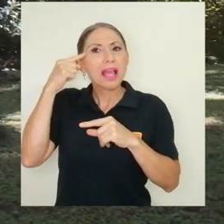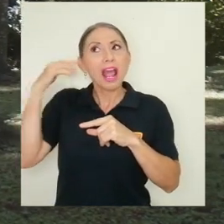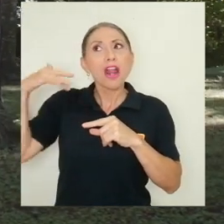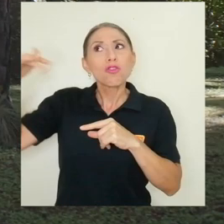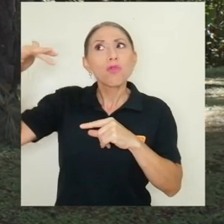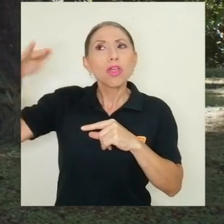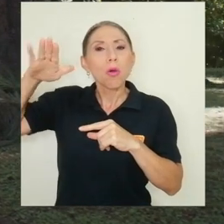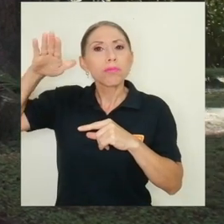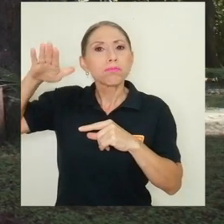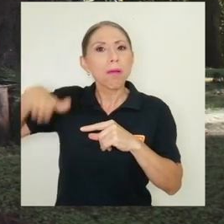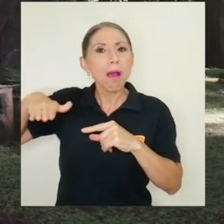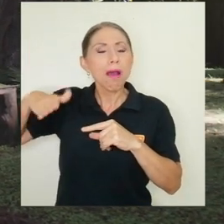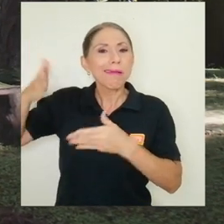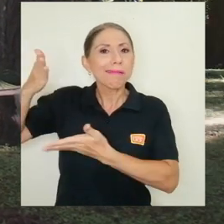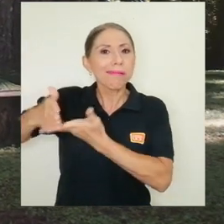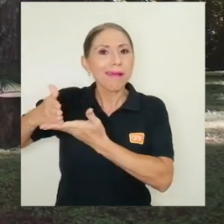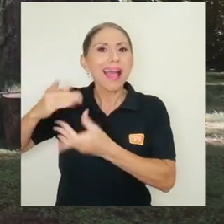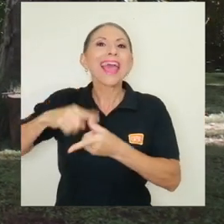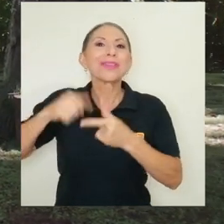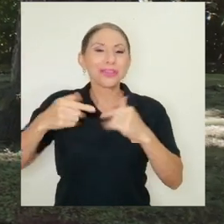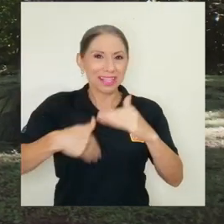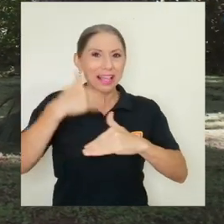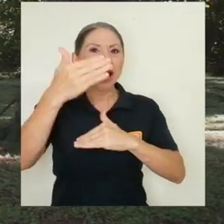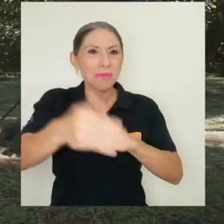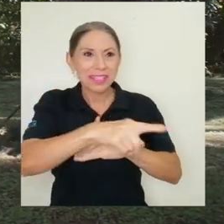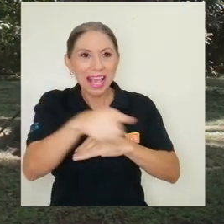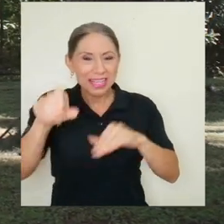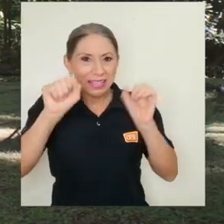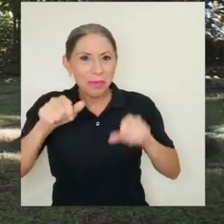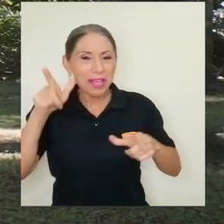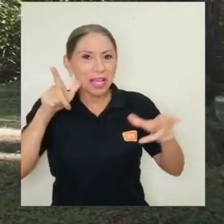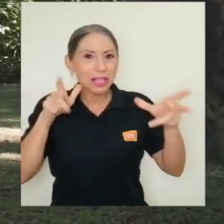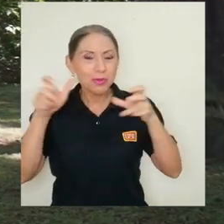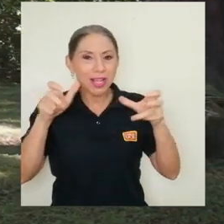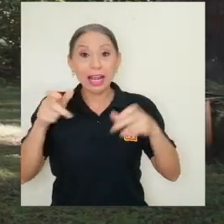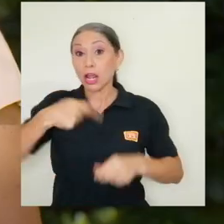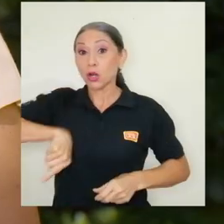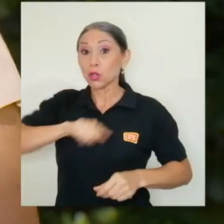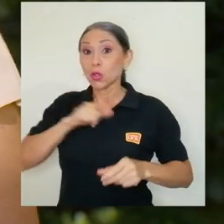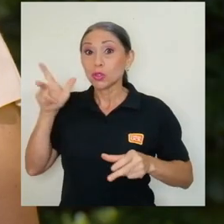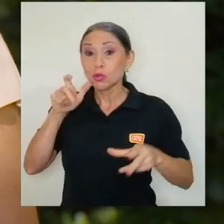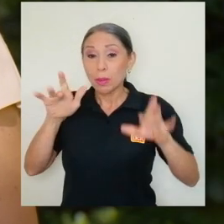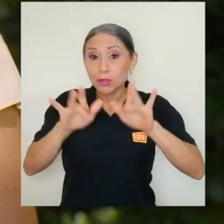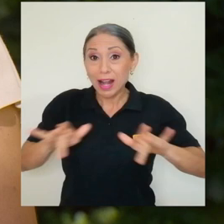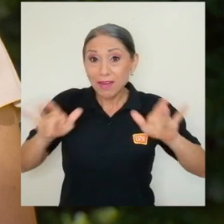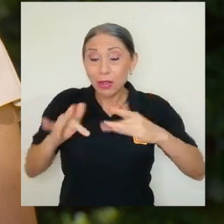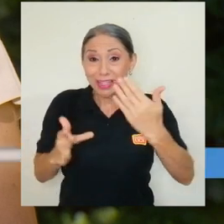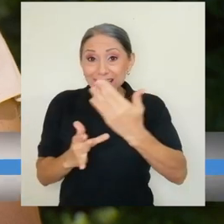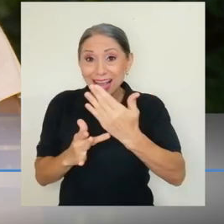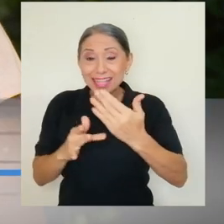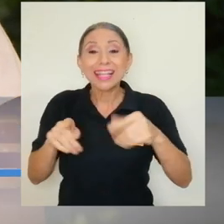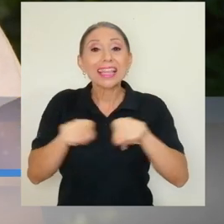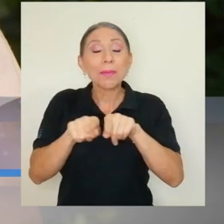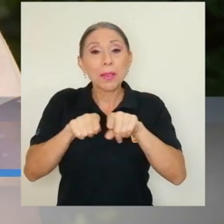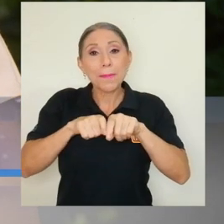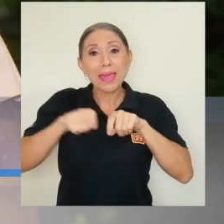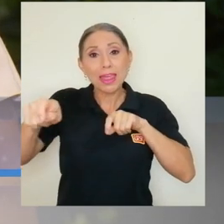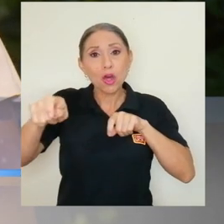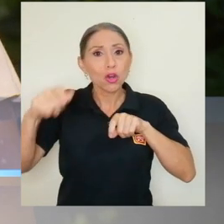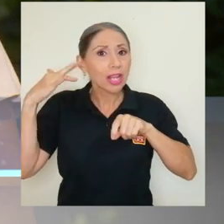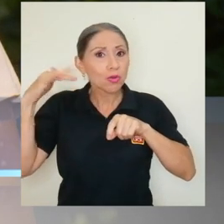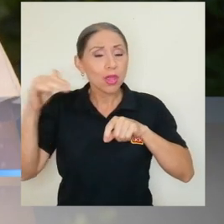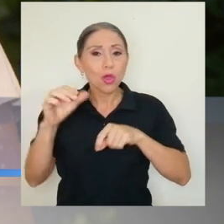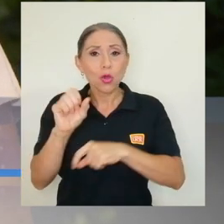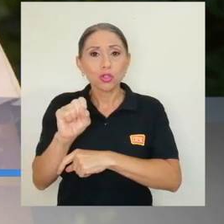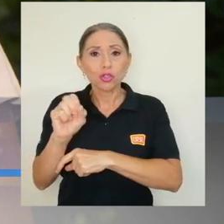serán escuchadas. Nosotros utilizamos principalmente grabadoras digitales y un medidor de ruido que se llama sonómetro.